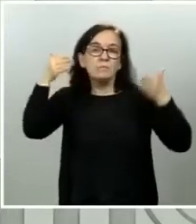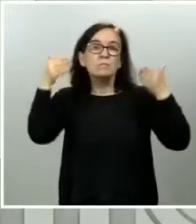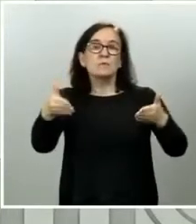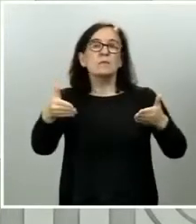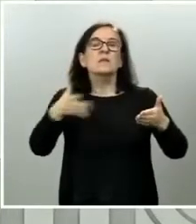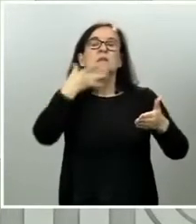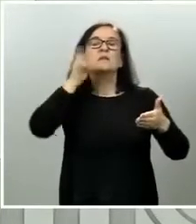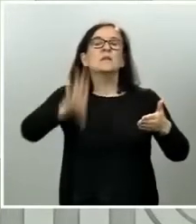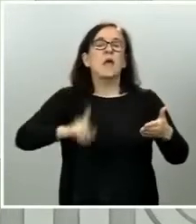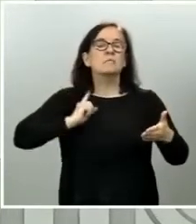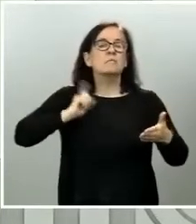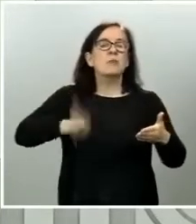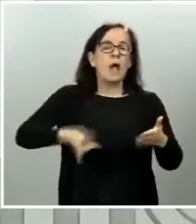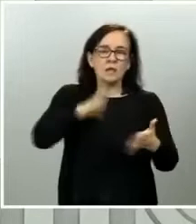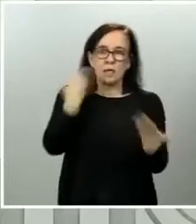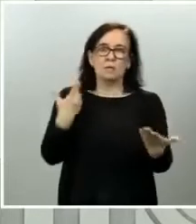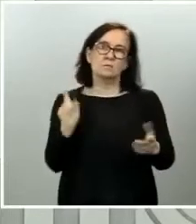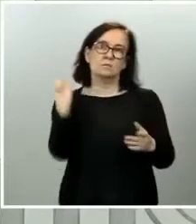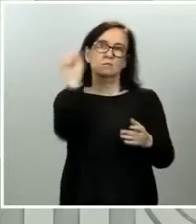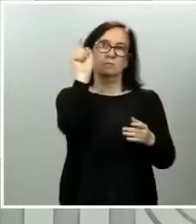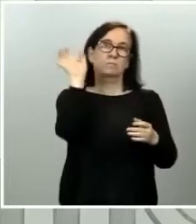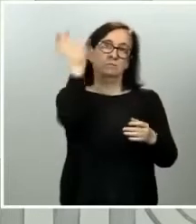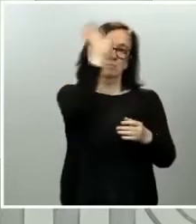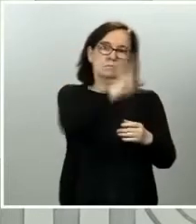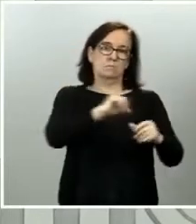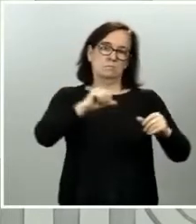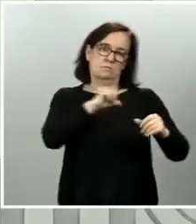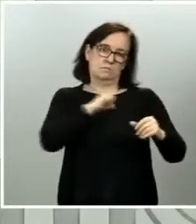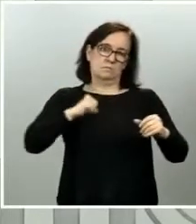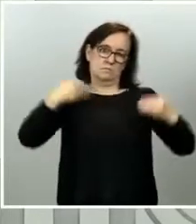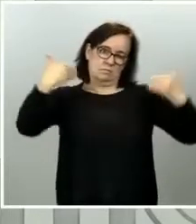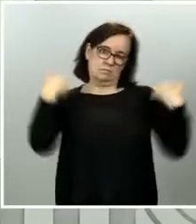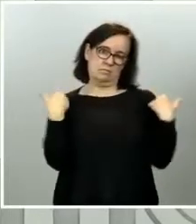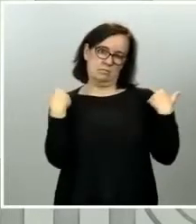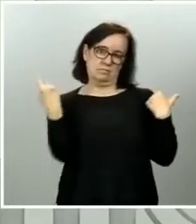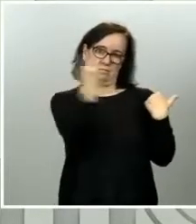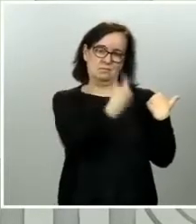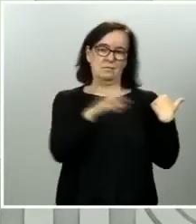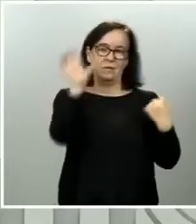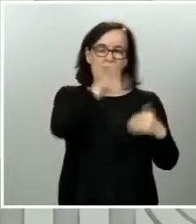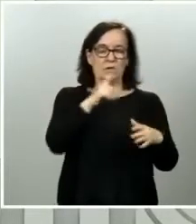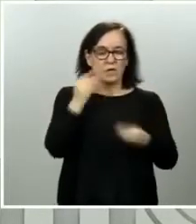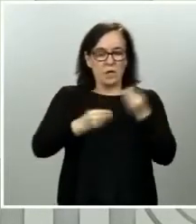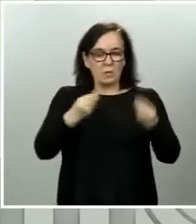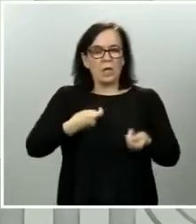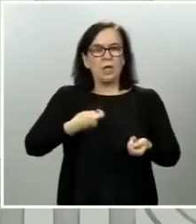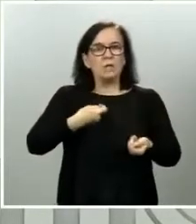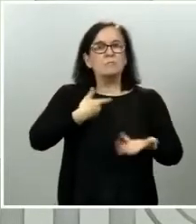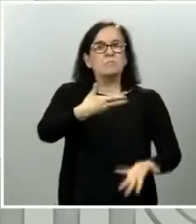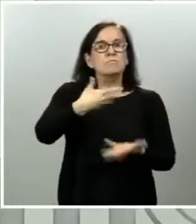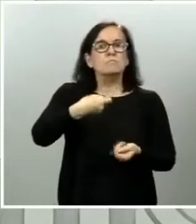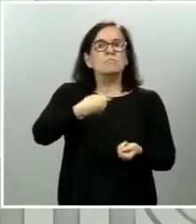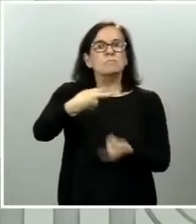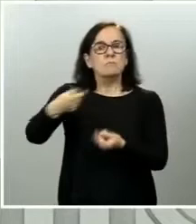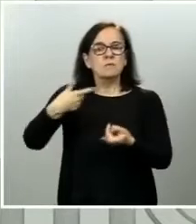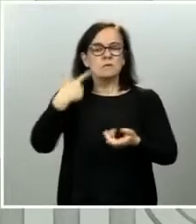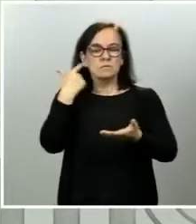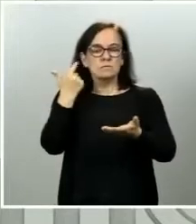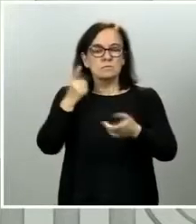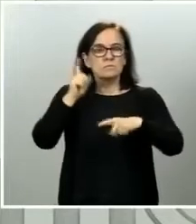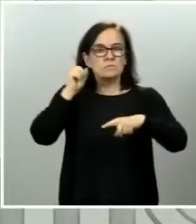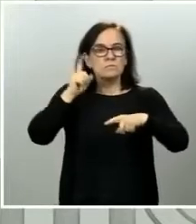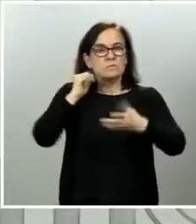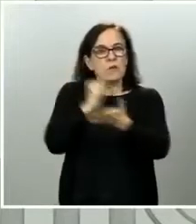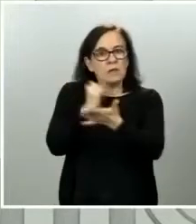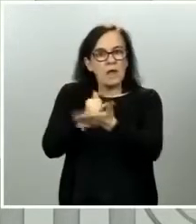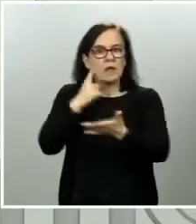sanitaria competente de cada comunidad autónoma y que, naturalmente, se van a administrar los test de acuerdo con la prescripción médica o bajo